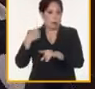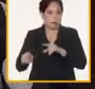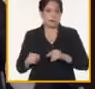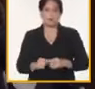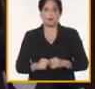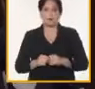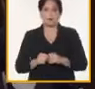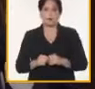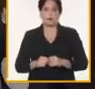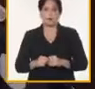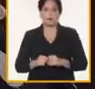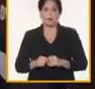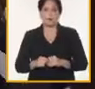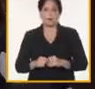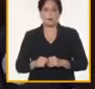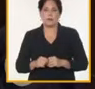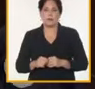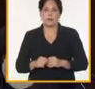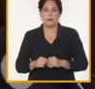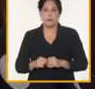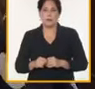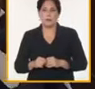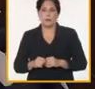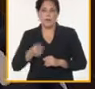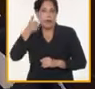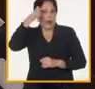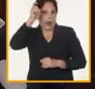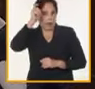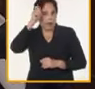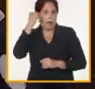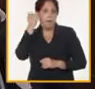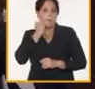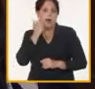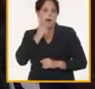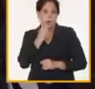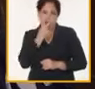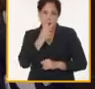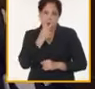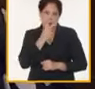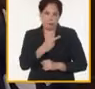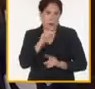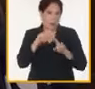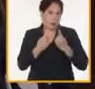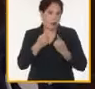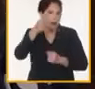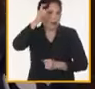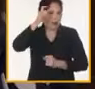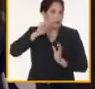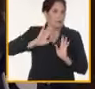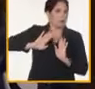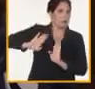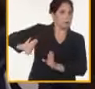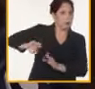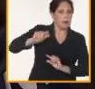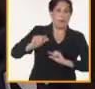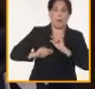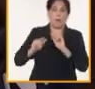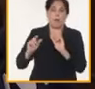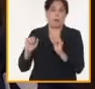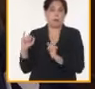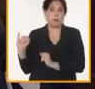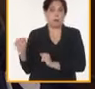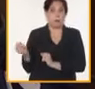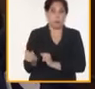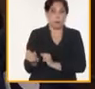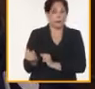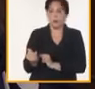hemos estado desarrollando en la provincia es la recuperación de la ganadería atendiendo a que ha sido un sector que se ha ido deprimiendo